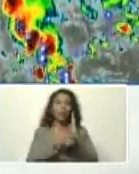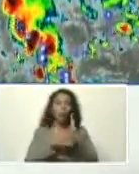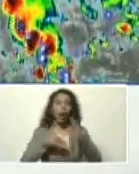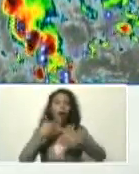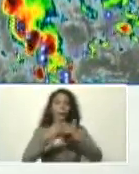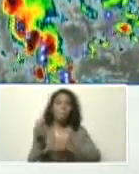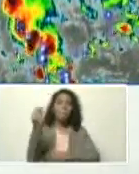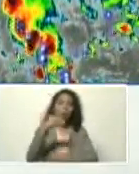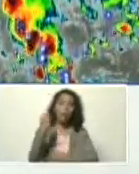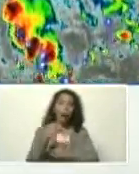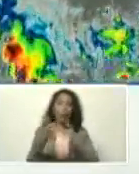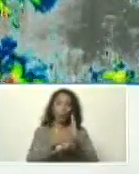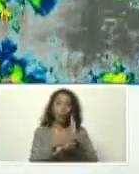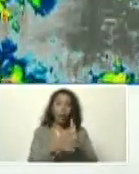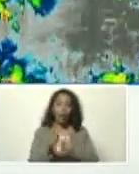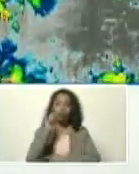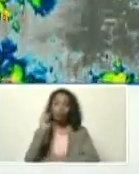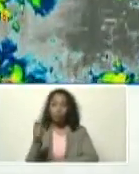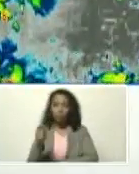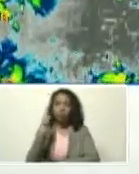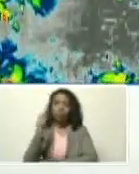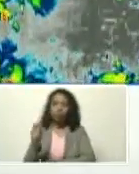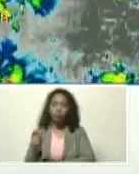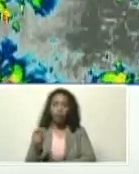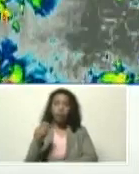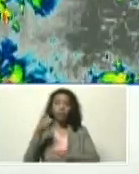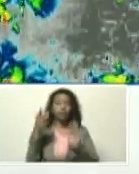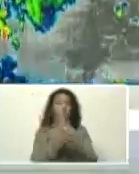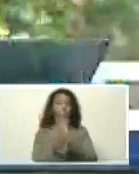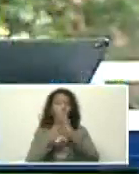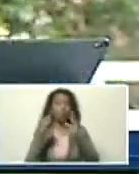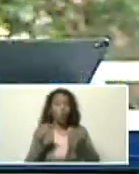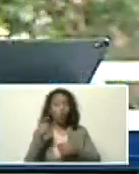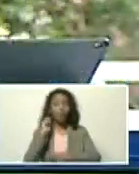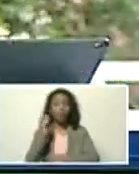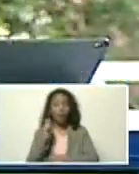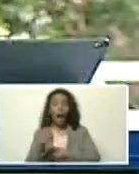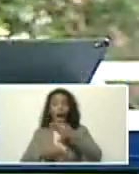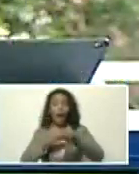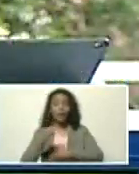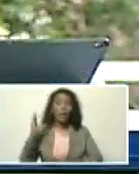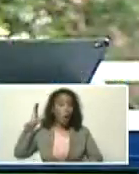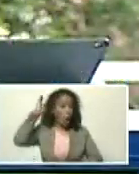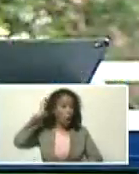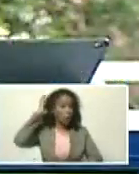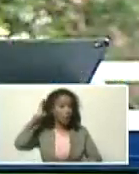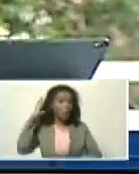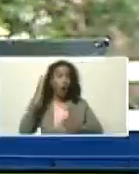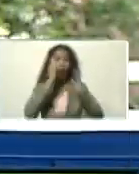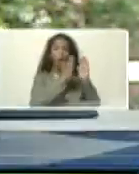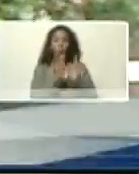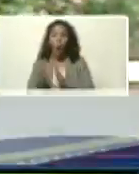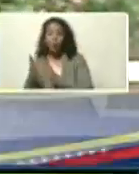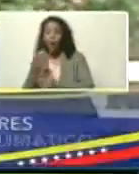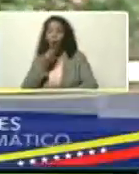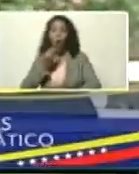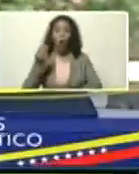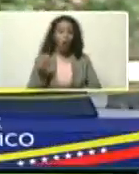cada vez más tecnología, y sobre todo, invertir, en crear conciencia, en organizar a la juventud,